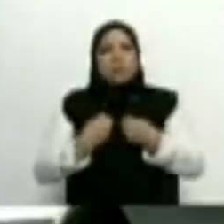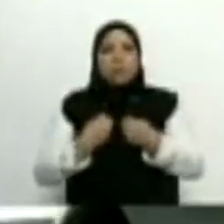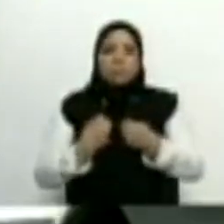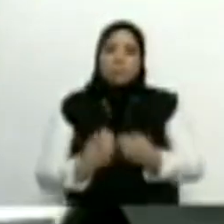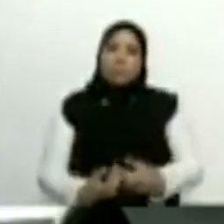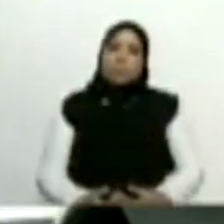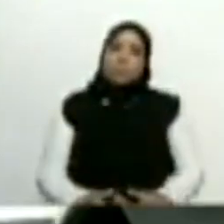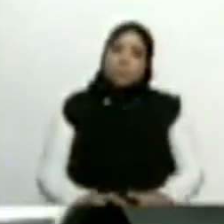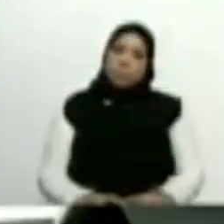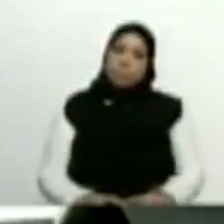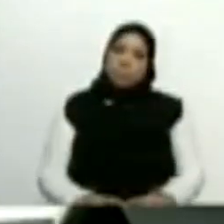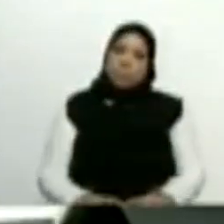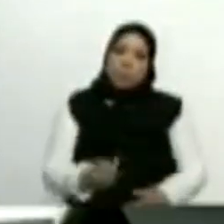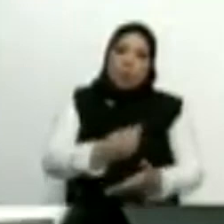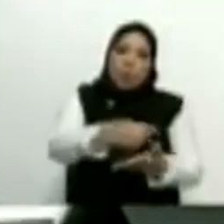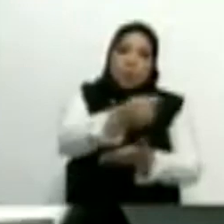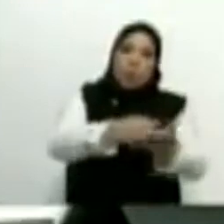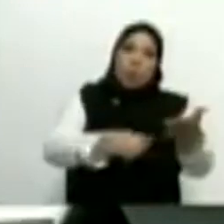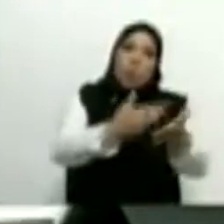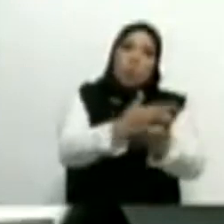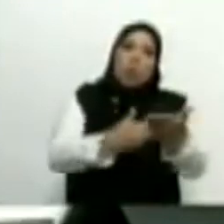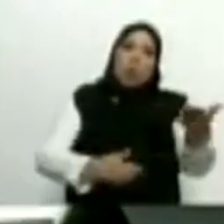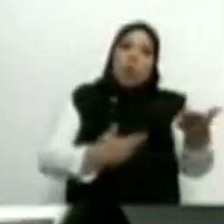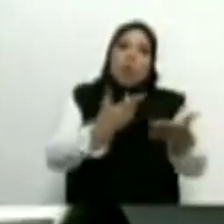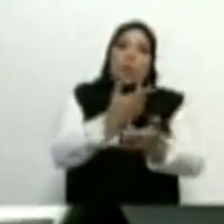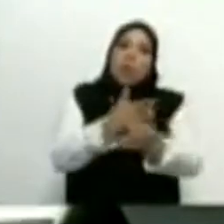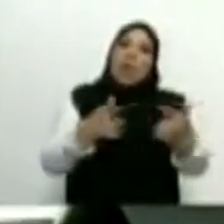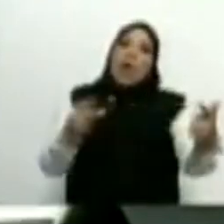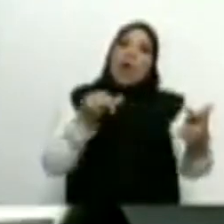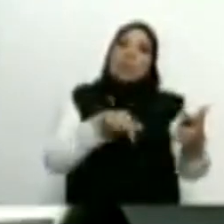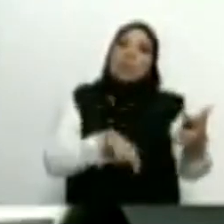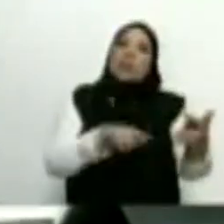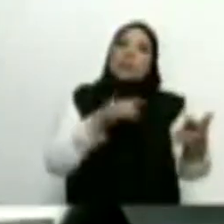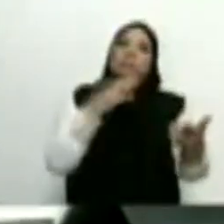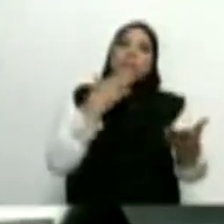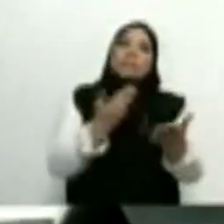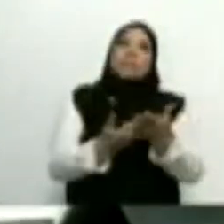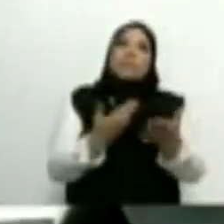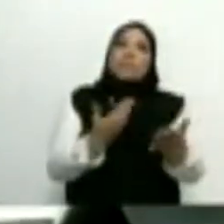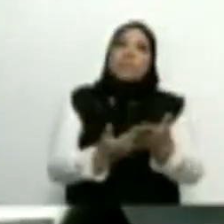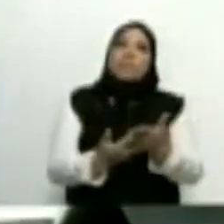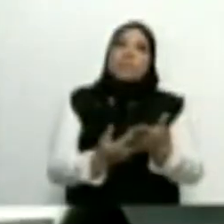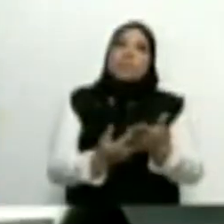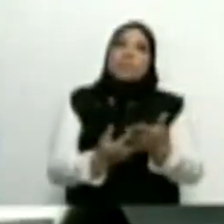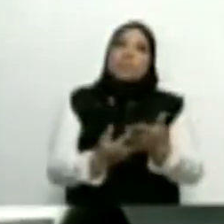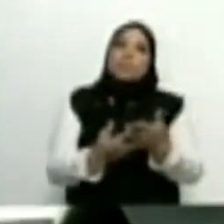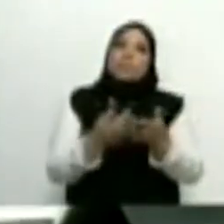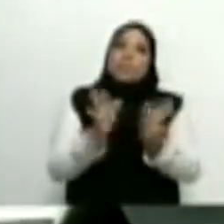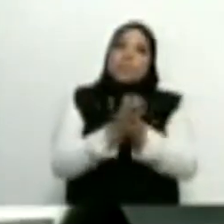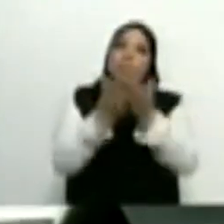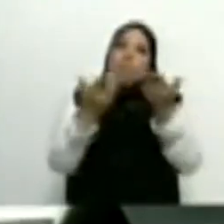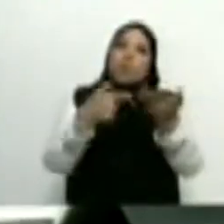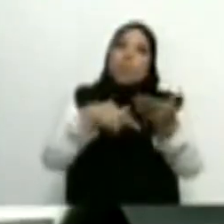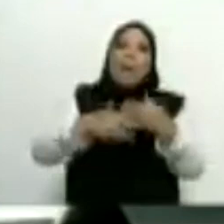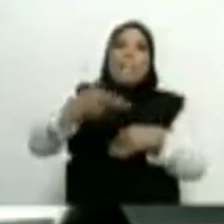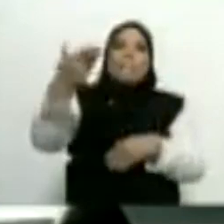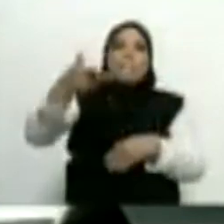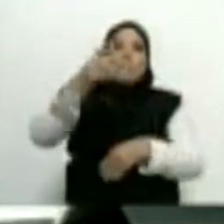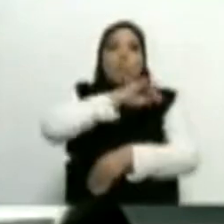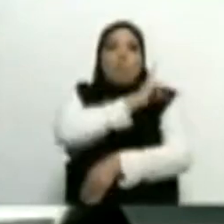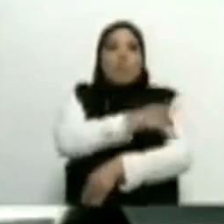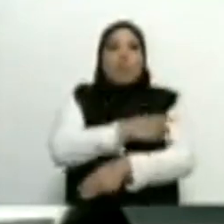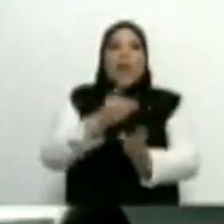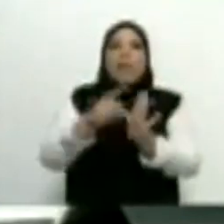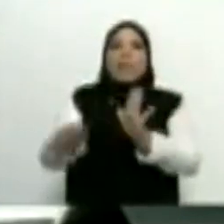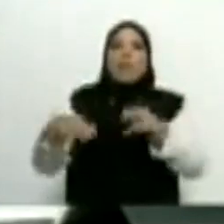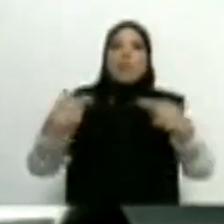Y los hicieron firmar una capitulación, que es quizás uno de los documentos más poderosos del derecho